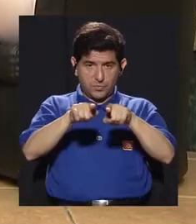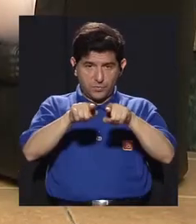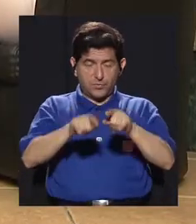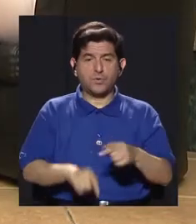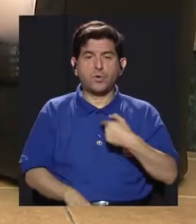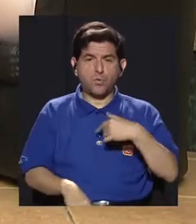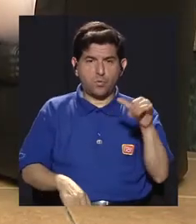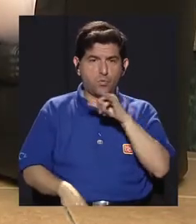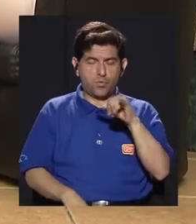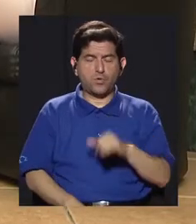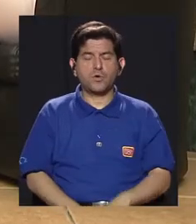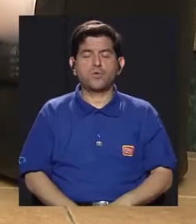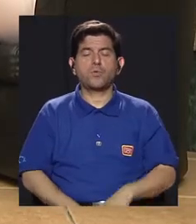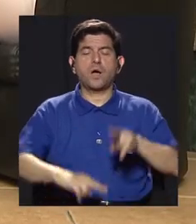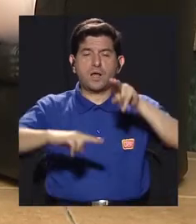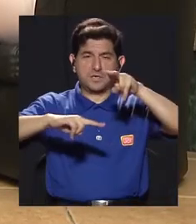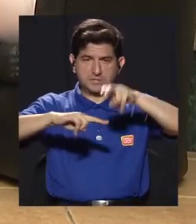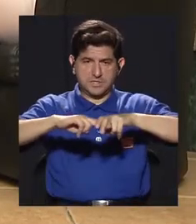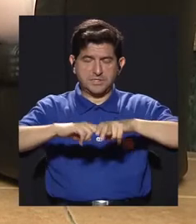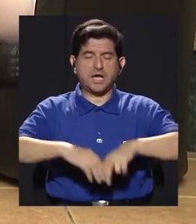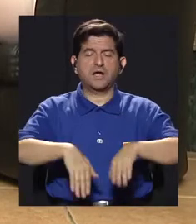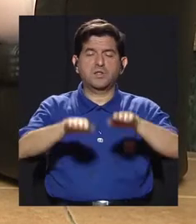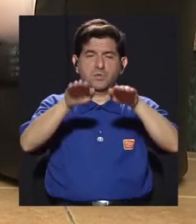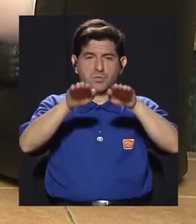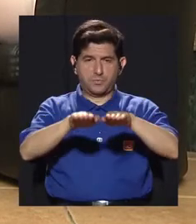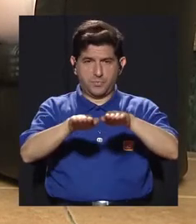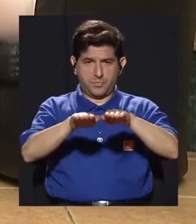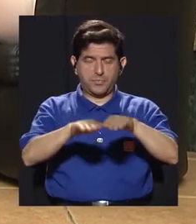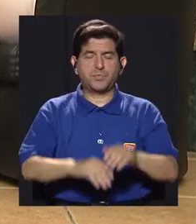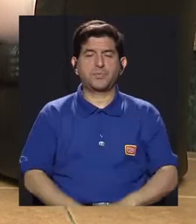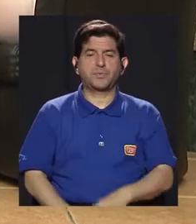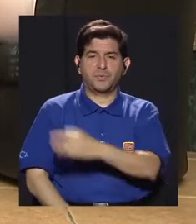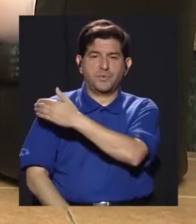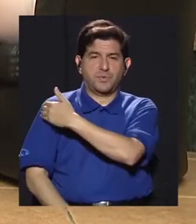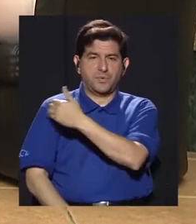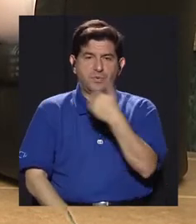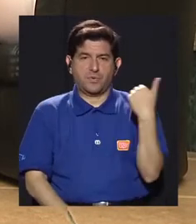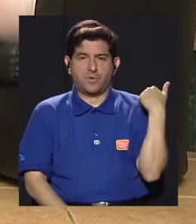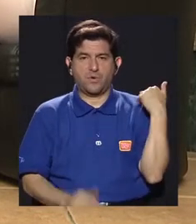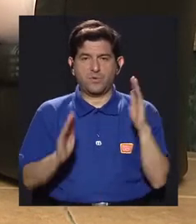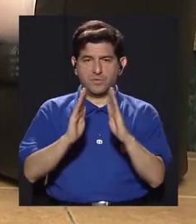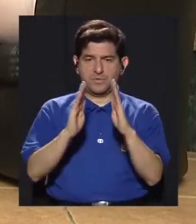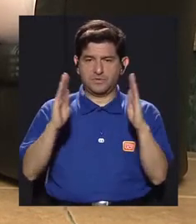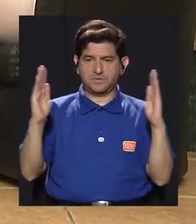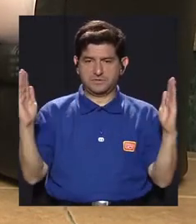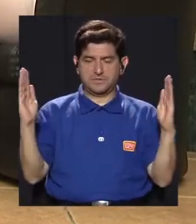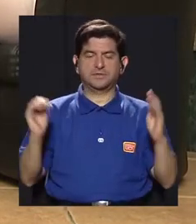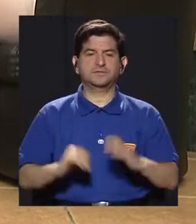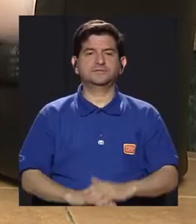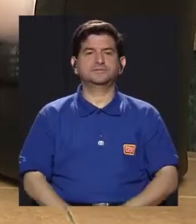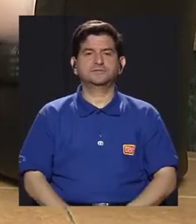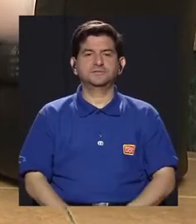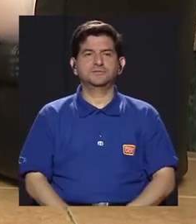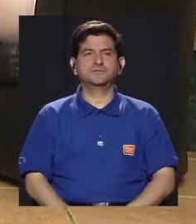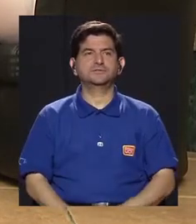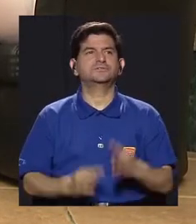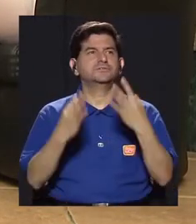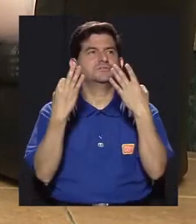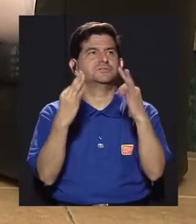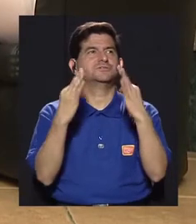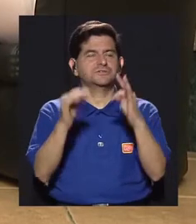sentado uno lo puede practicar, pies paralelos, al ancho de los hombros, ¿verdad? Son como, vamos dando ciertos